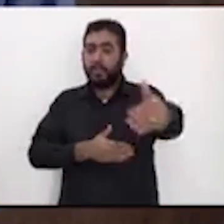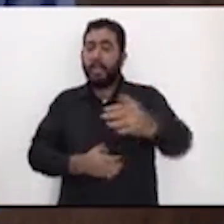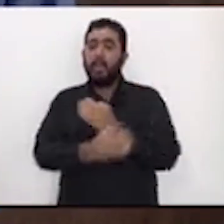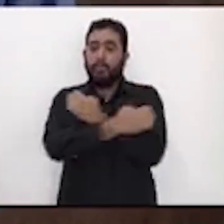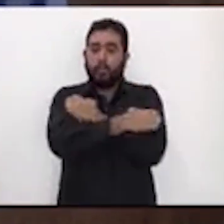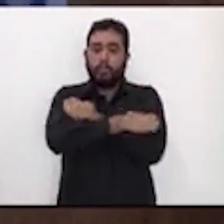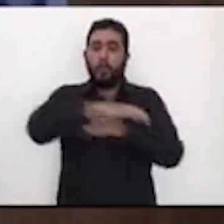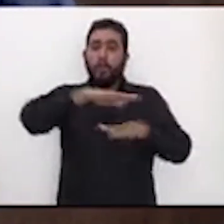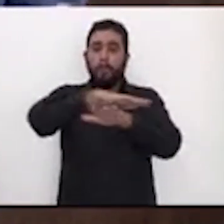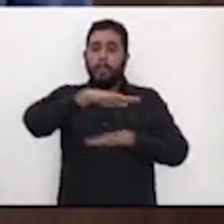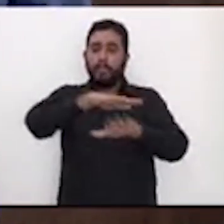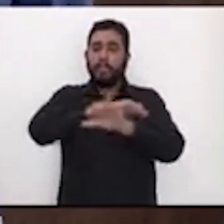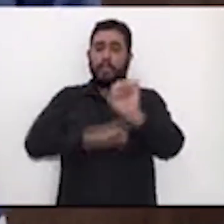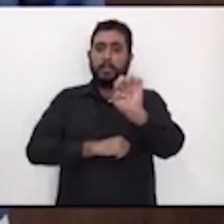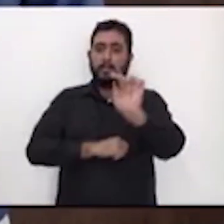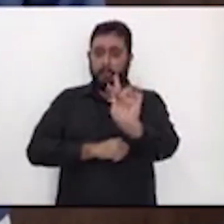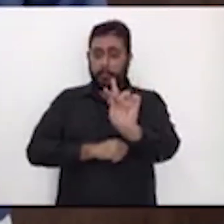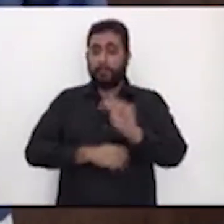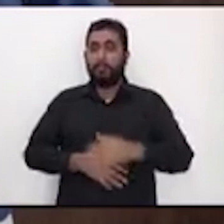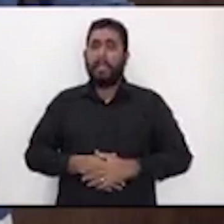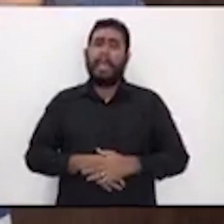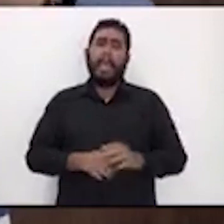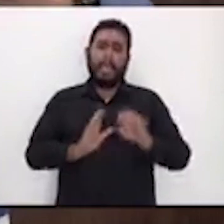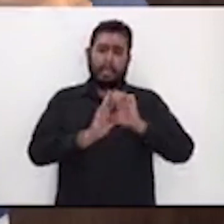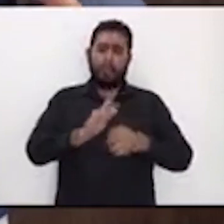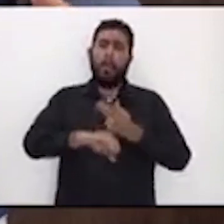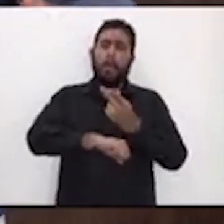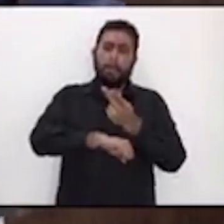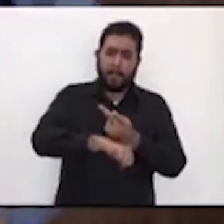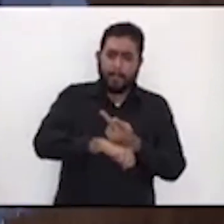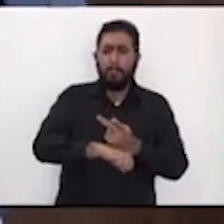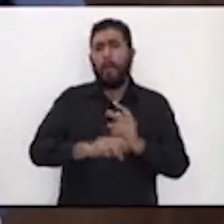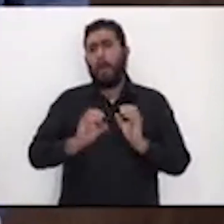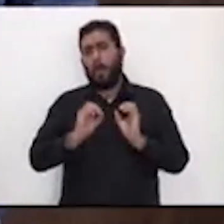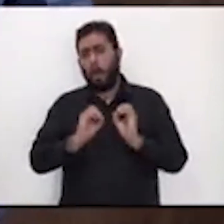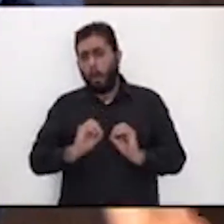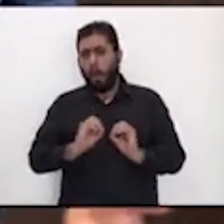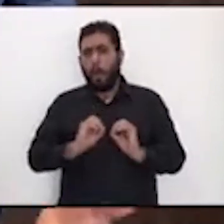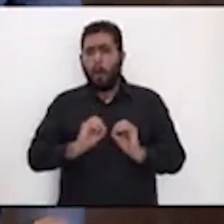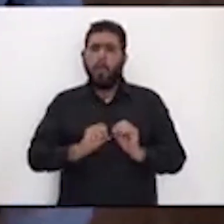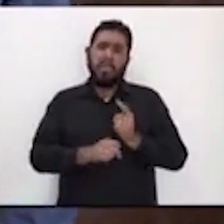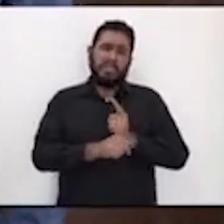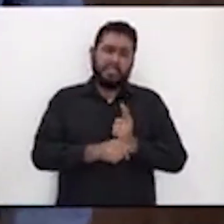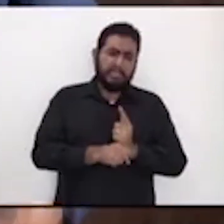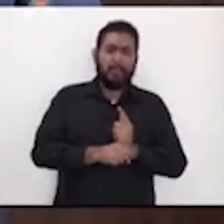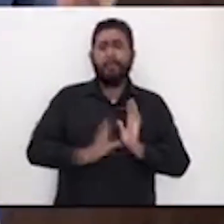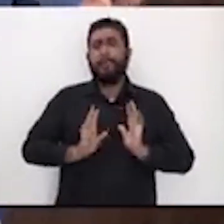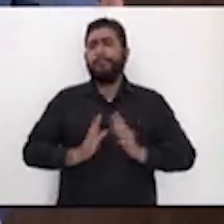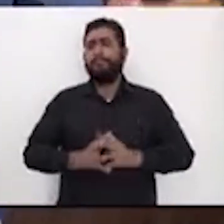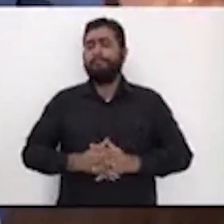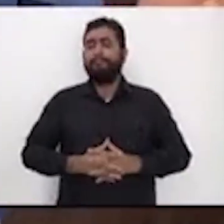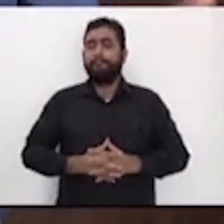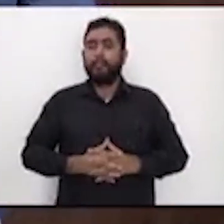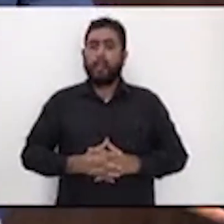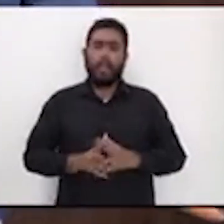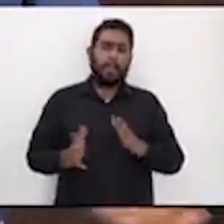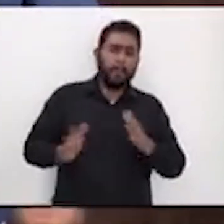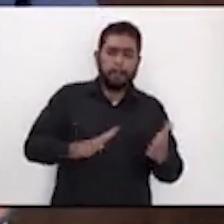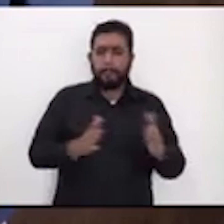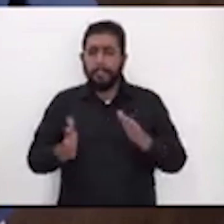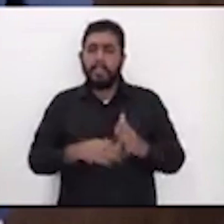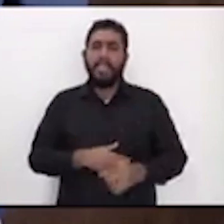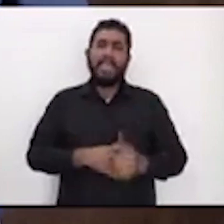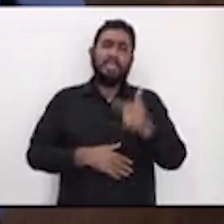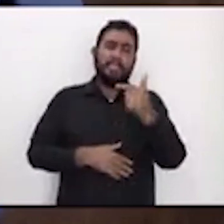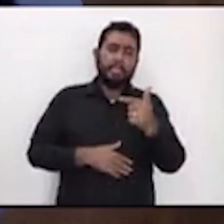básica. Para la prepa y educación superior será entre el 7